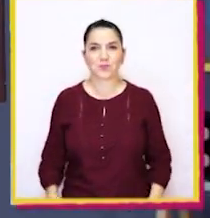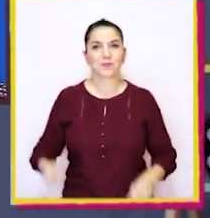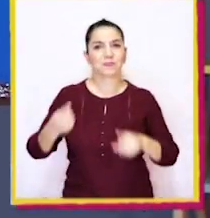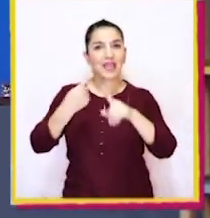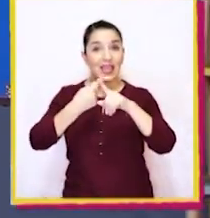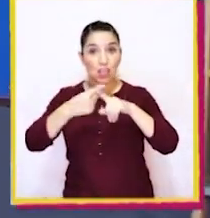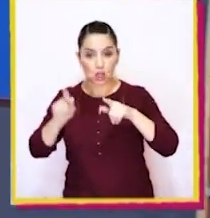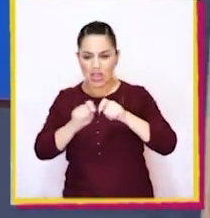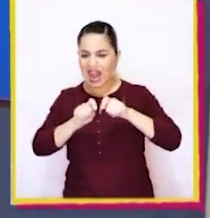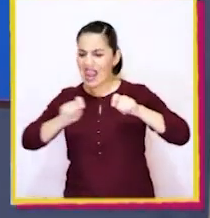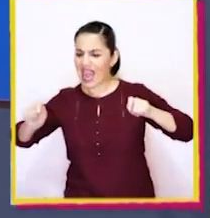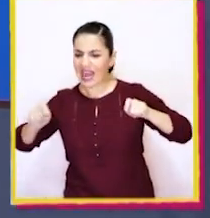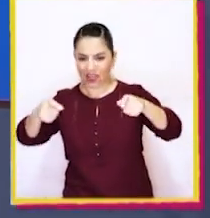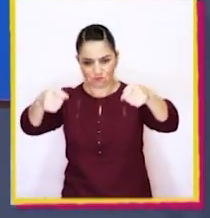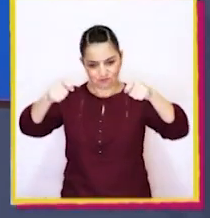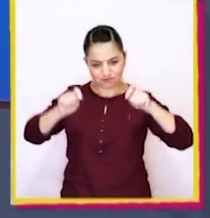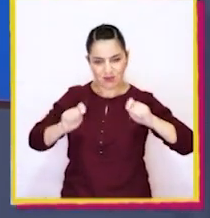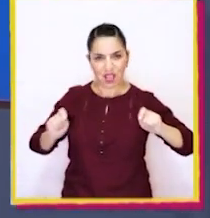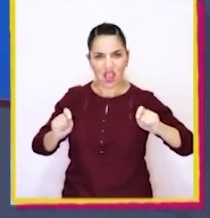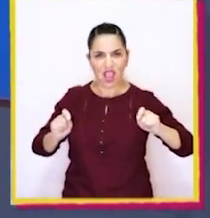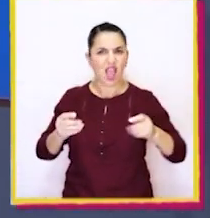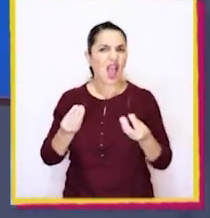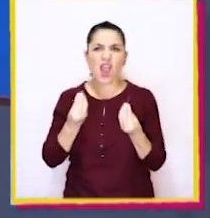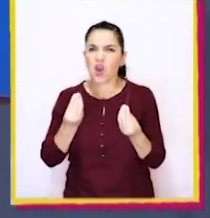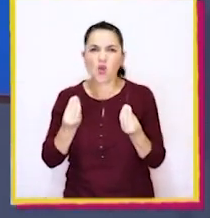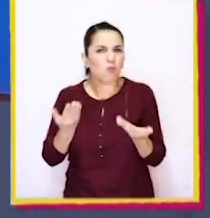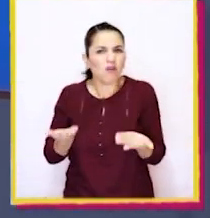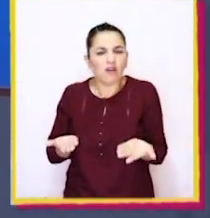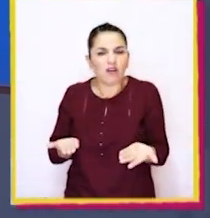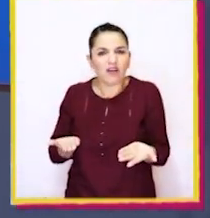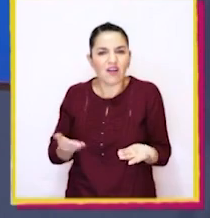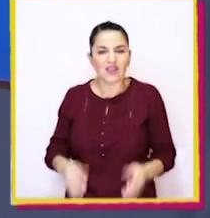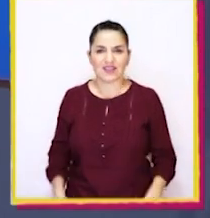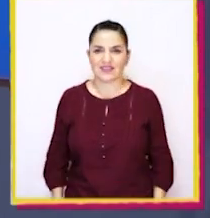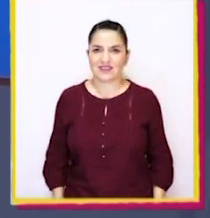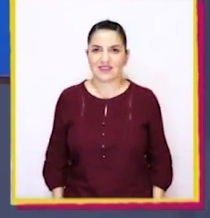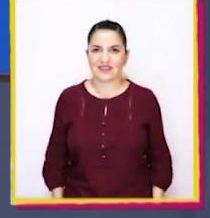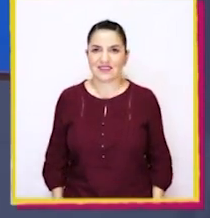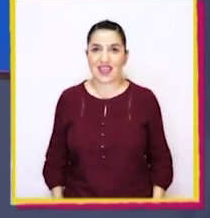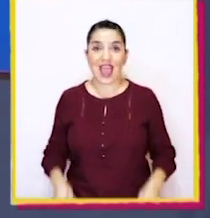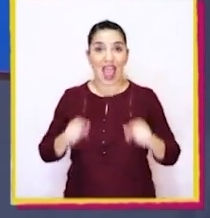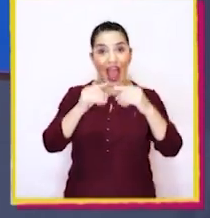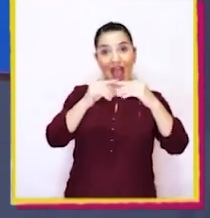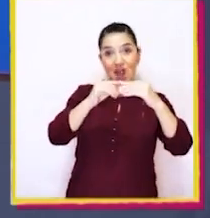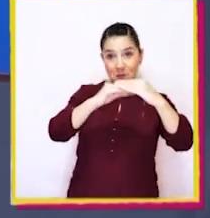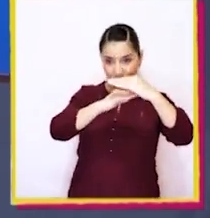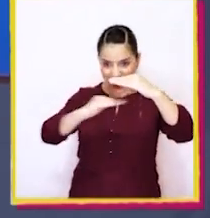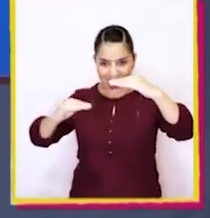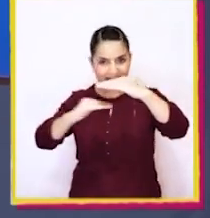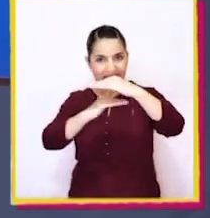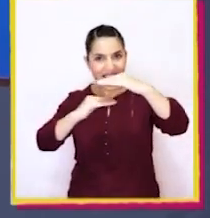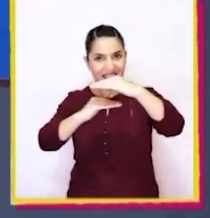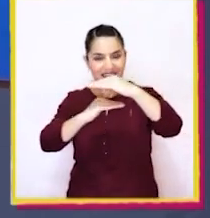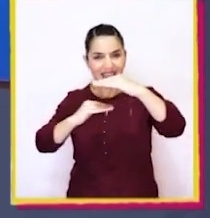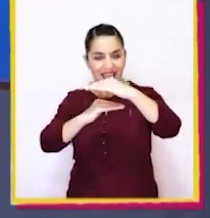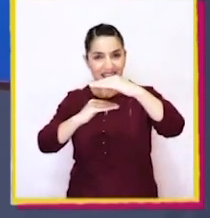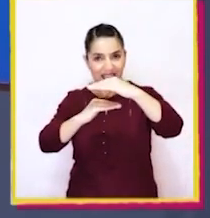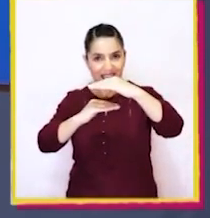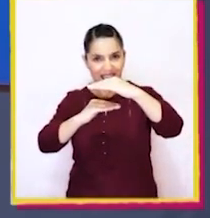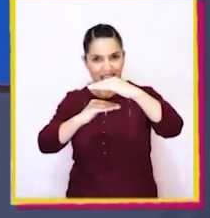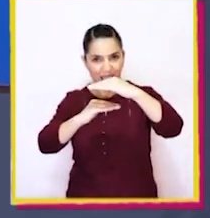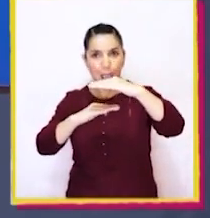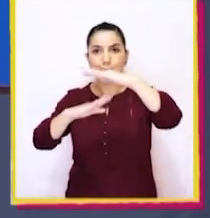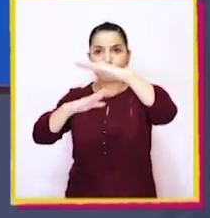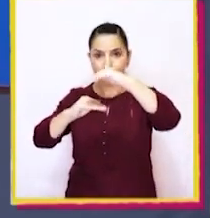Y esta otra larga la ponemos acá. ¿Cómo son estas líneas? Son paralelas. Es